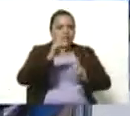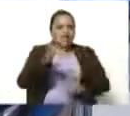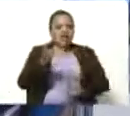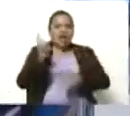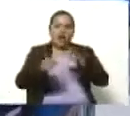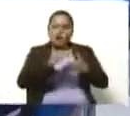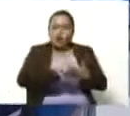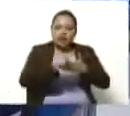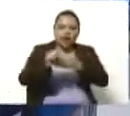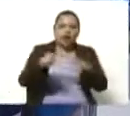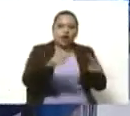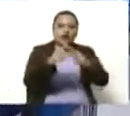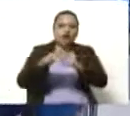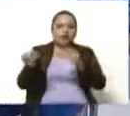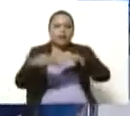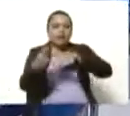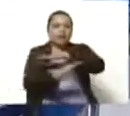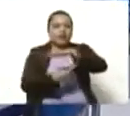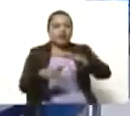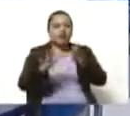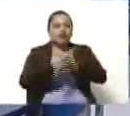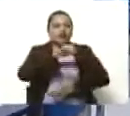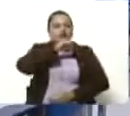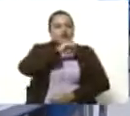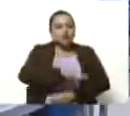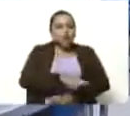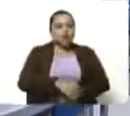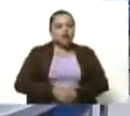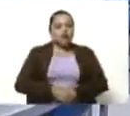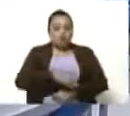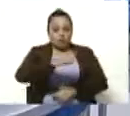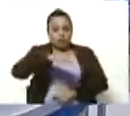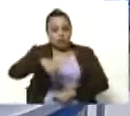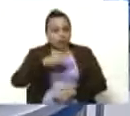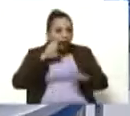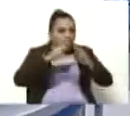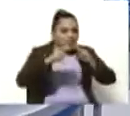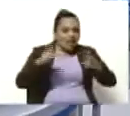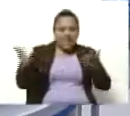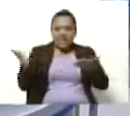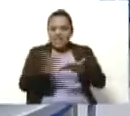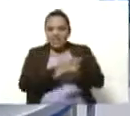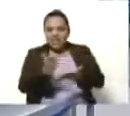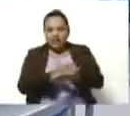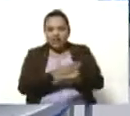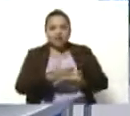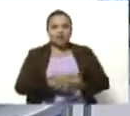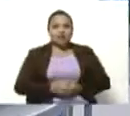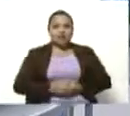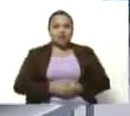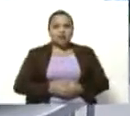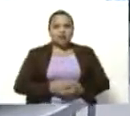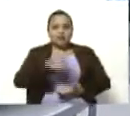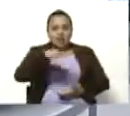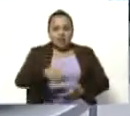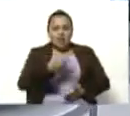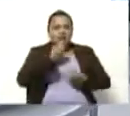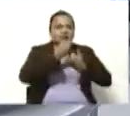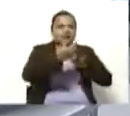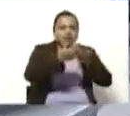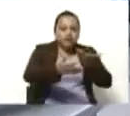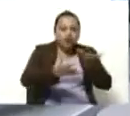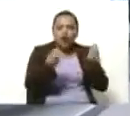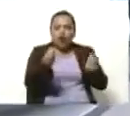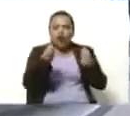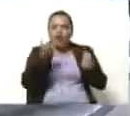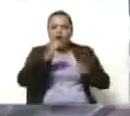guiatura para conocer más detalles de toda la historia. Ahí van a poder ver incluso libros que también narran un poco cómo ha sido